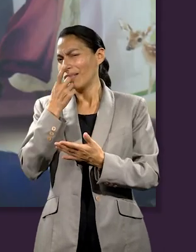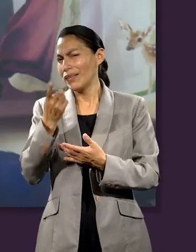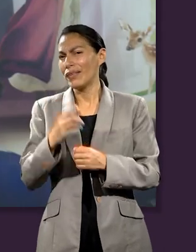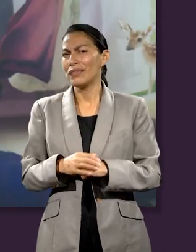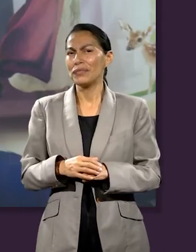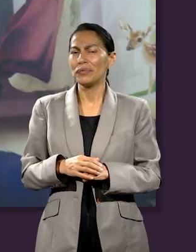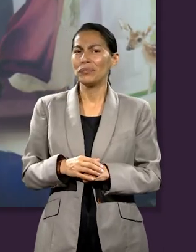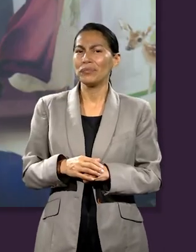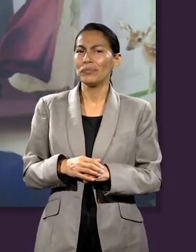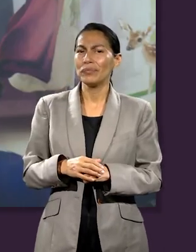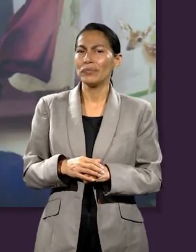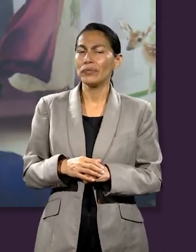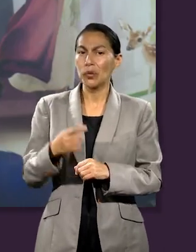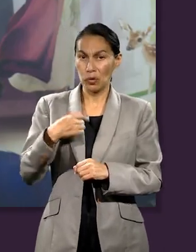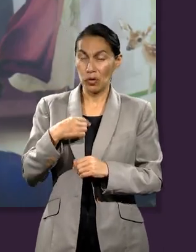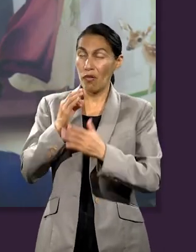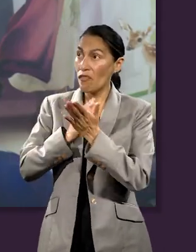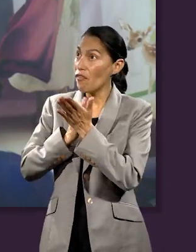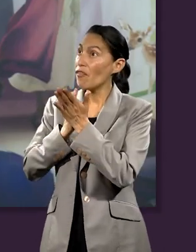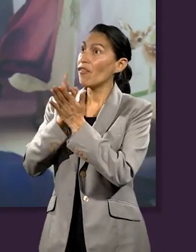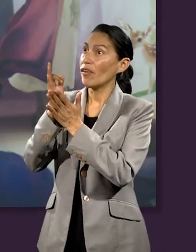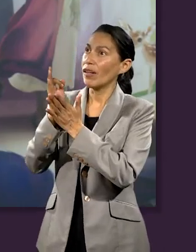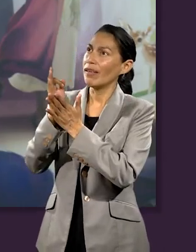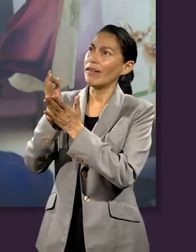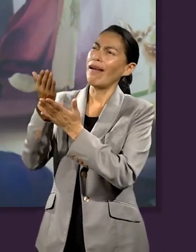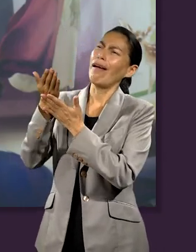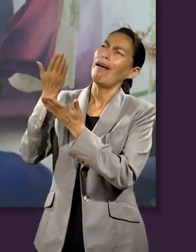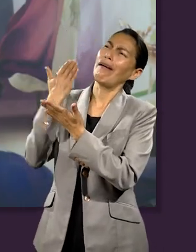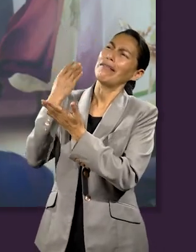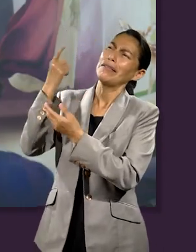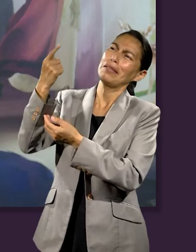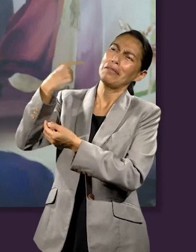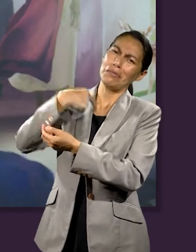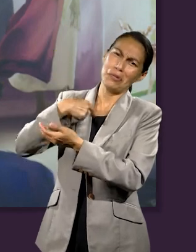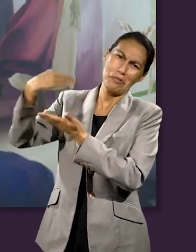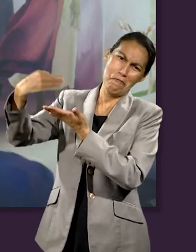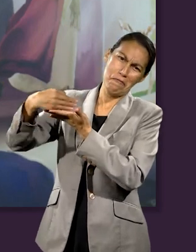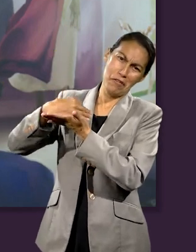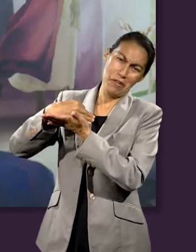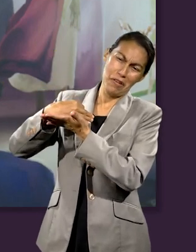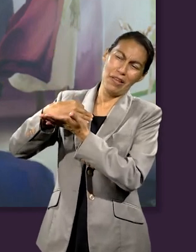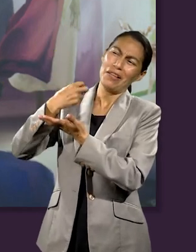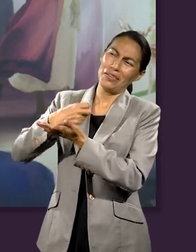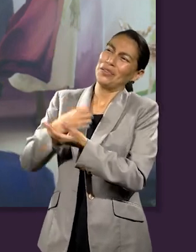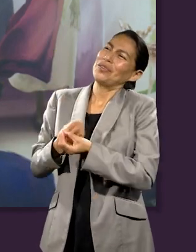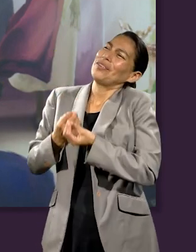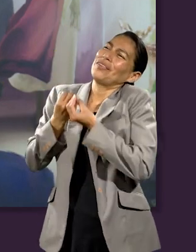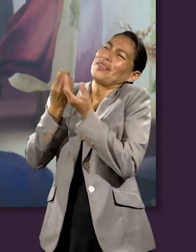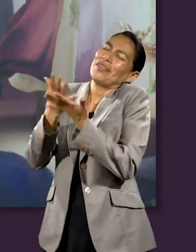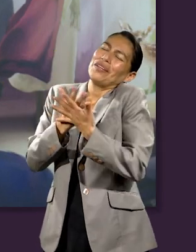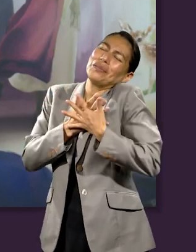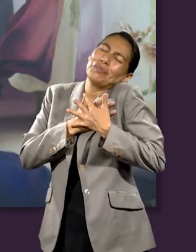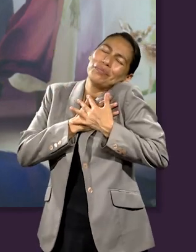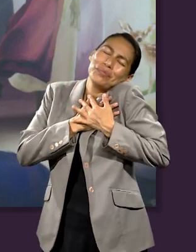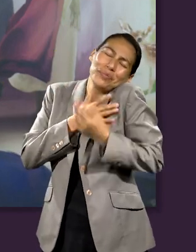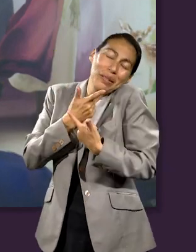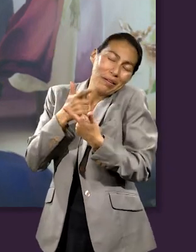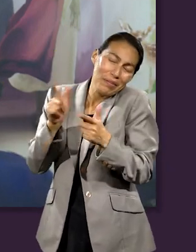Sí, pastor. Como ya lo habían comentado, este, ser fiel a Dios porque Él ha sido fiel, ¿no?